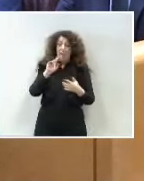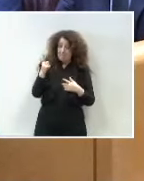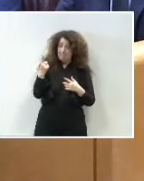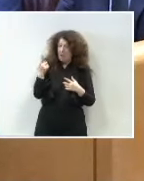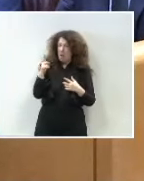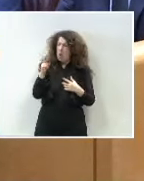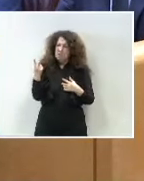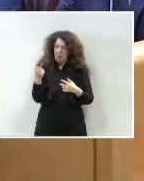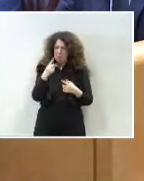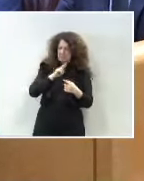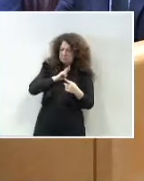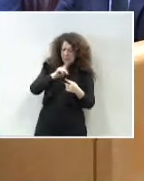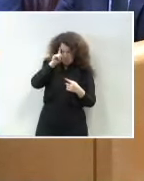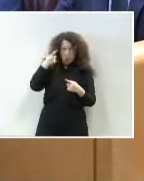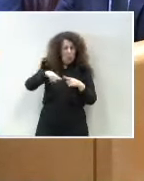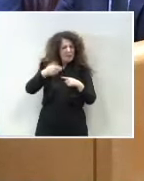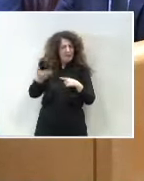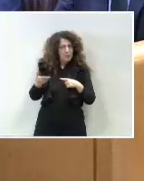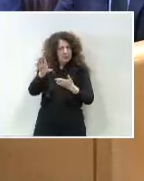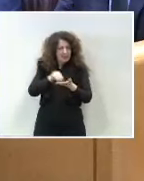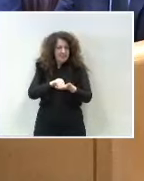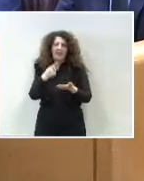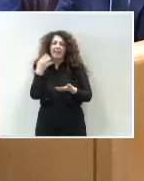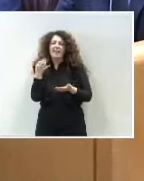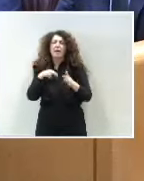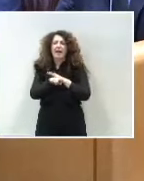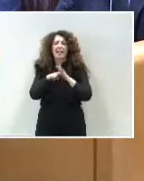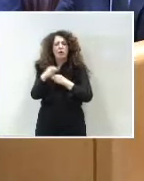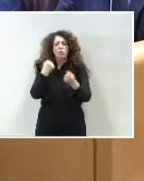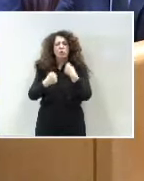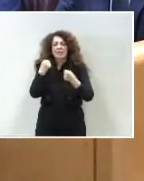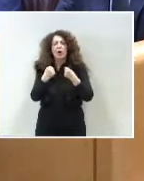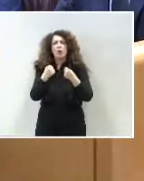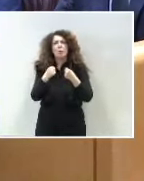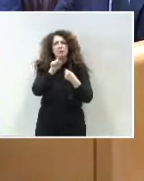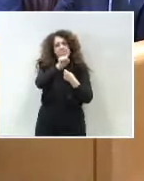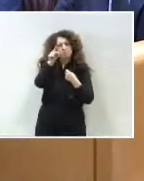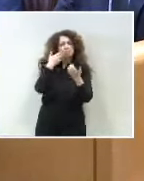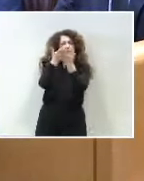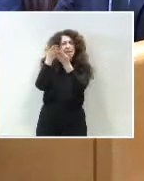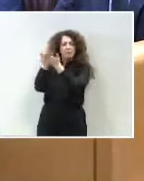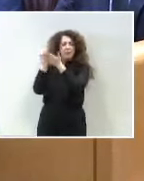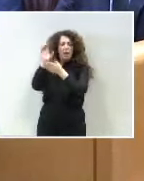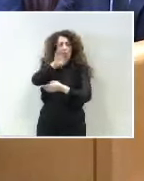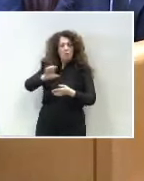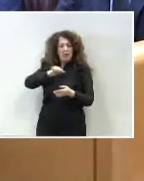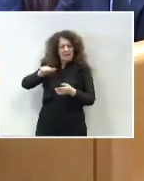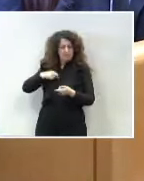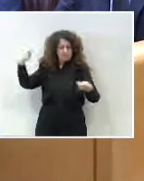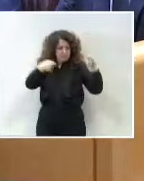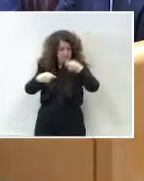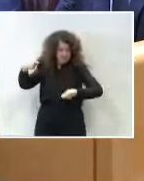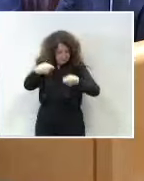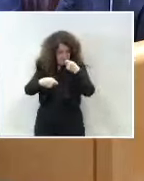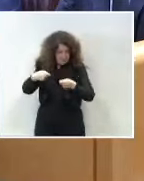importante. Y es que se exige no solamente recursos económicos a las comunidades autónomas. Fíjese que este Gobierno, en la pasada